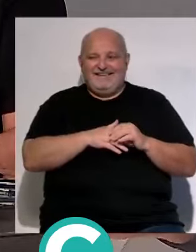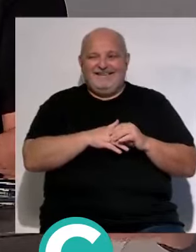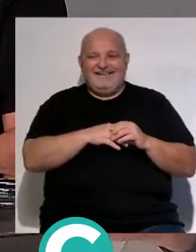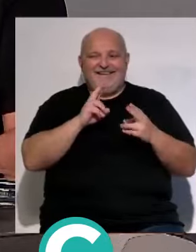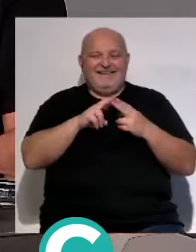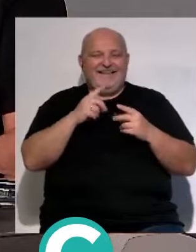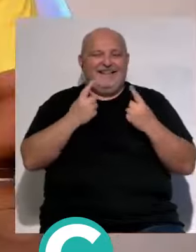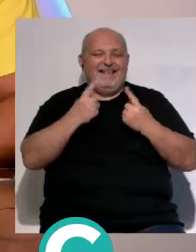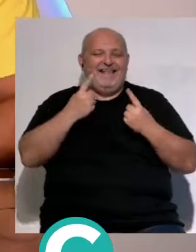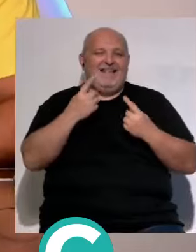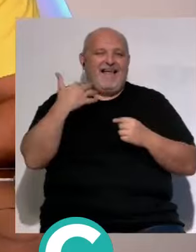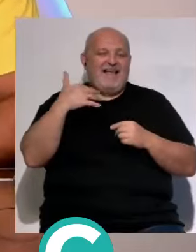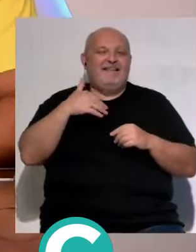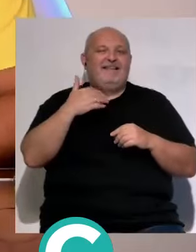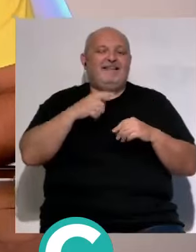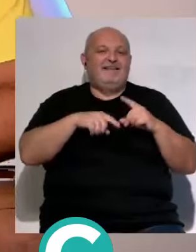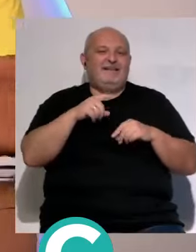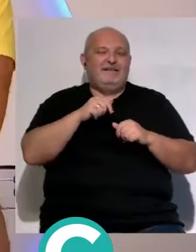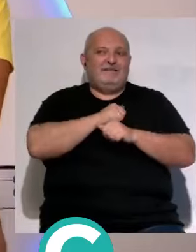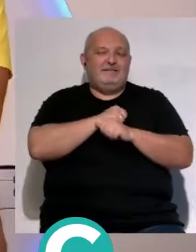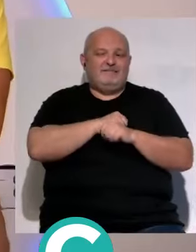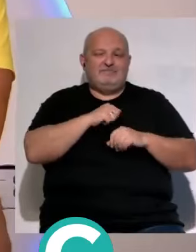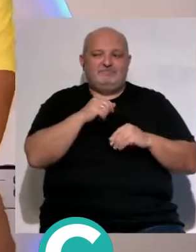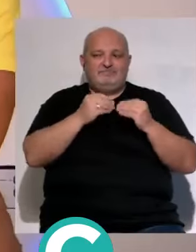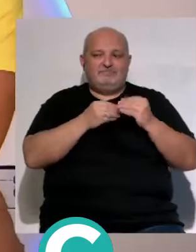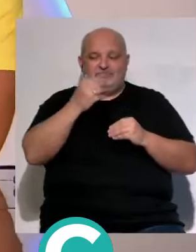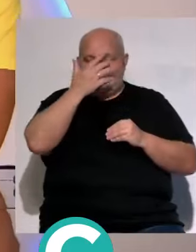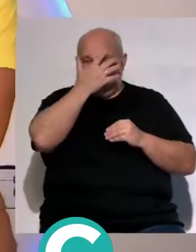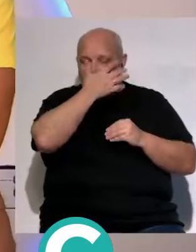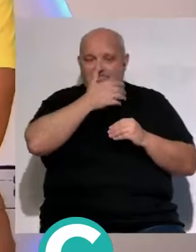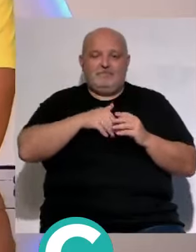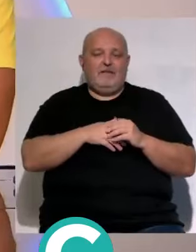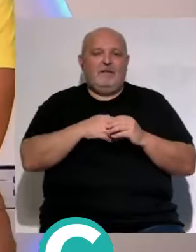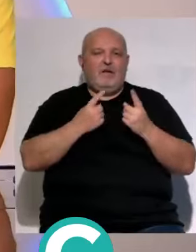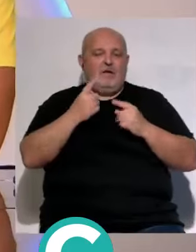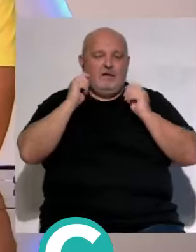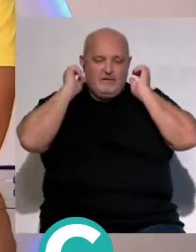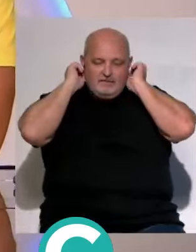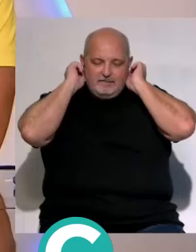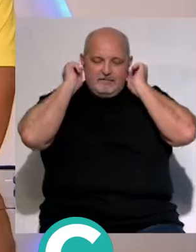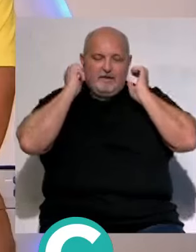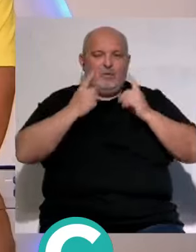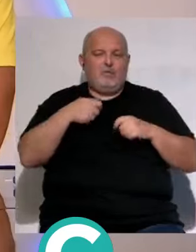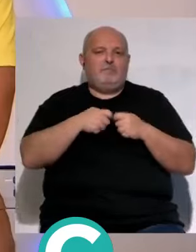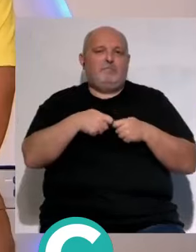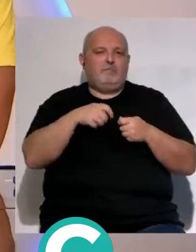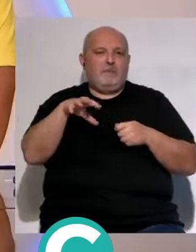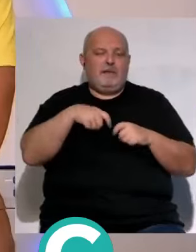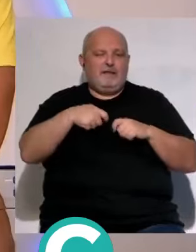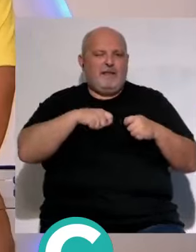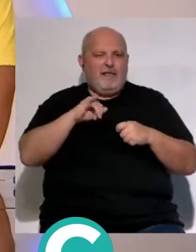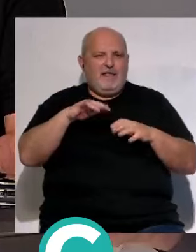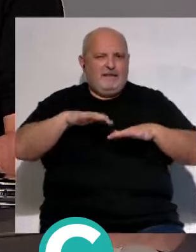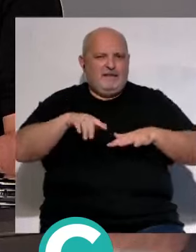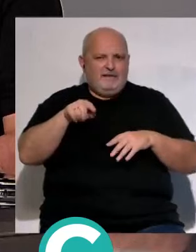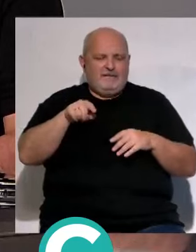fútbol la verdad es que lo tenía previsto hay unos cuantos de la peña que van todavía en mañana está claro con entrada que creo que